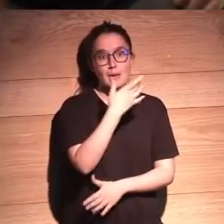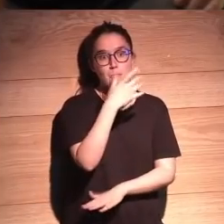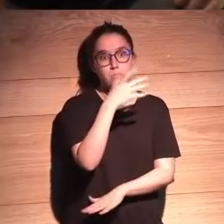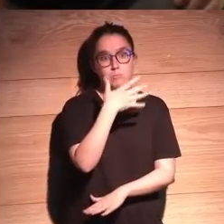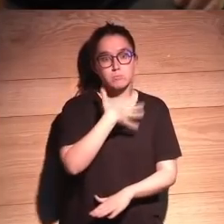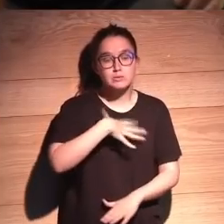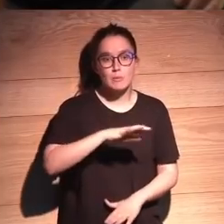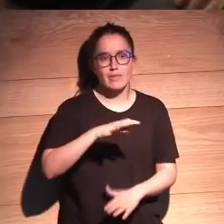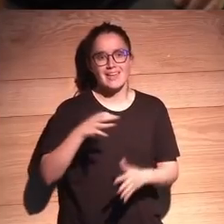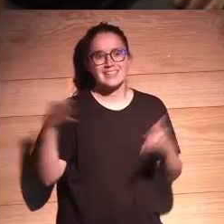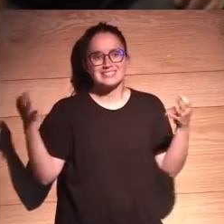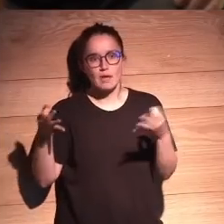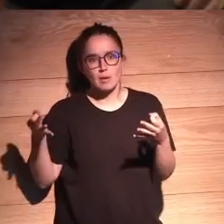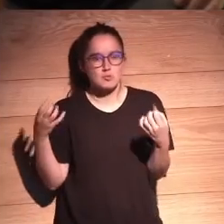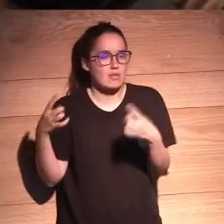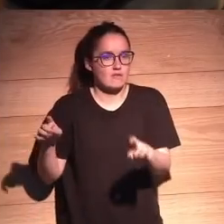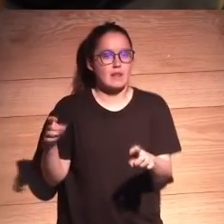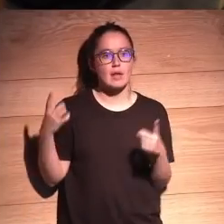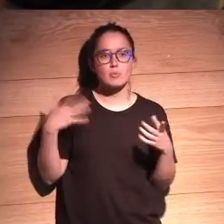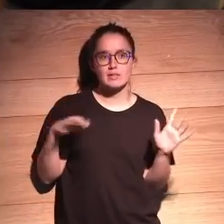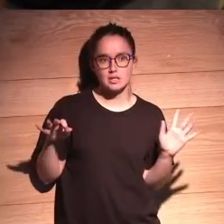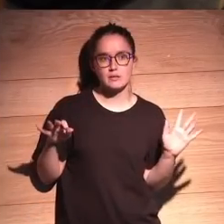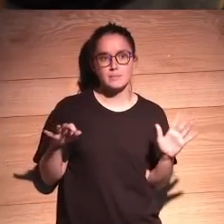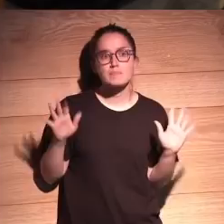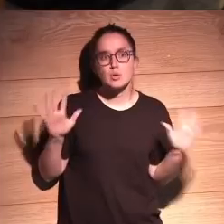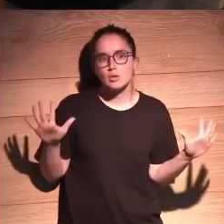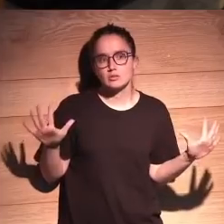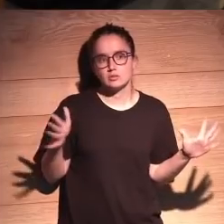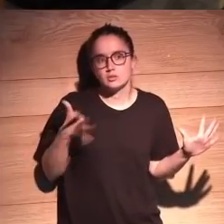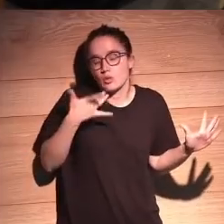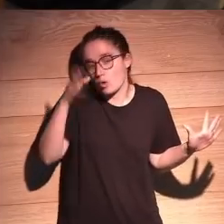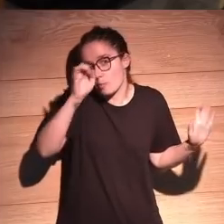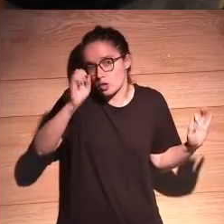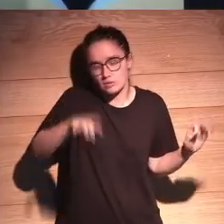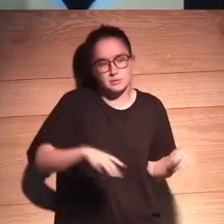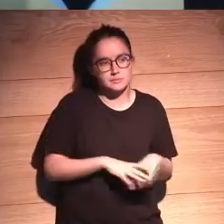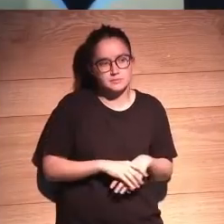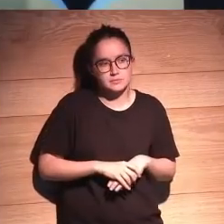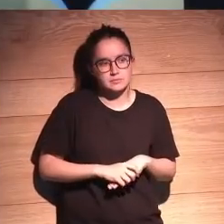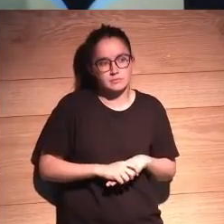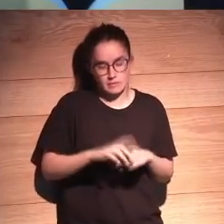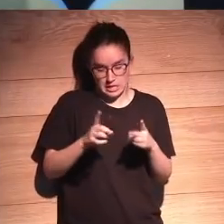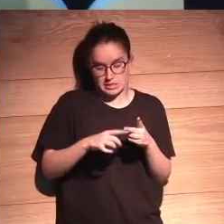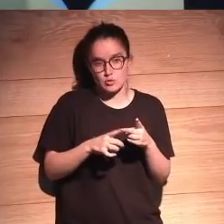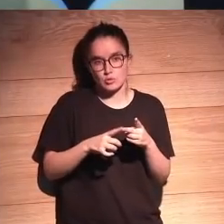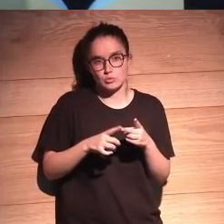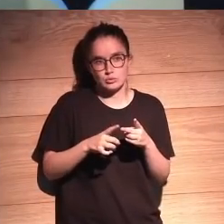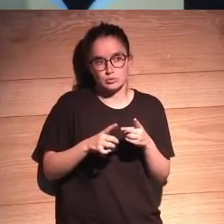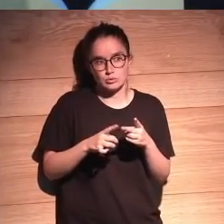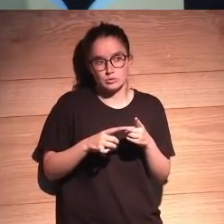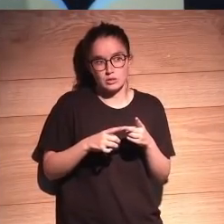ni debe hacerse es una cautela que ha estado también en el fondo en muchos debates pero es una opinión también la segunda que es lo último pues